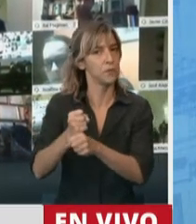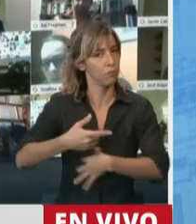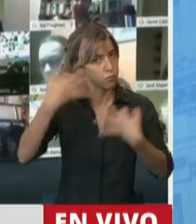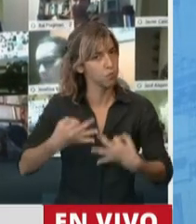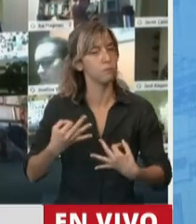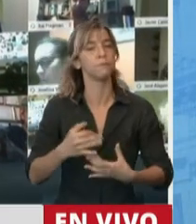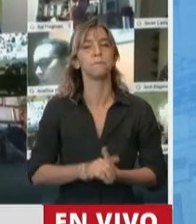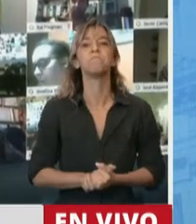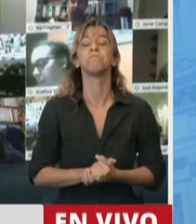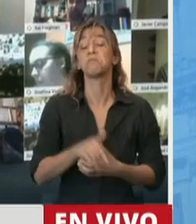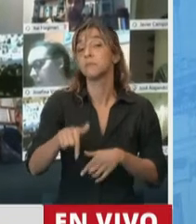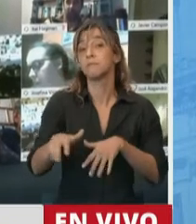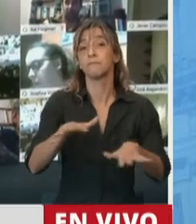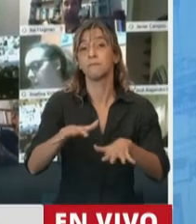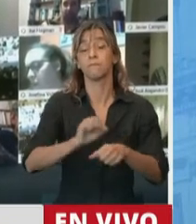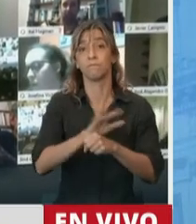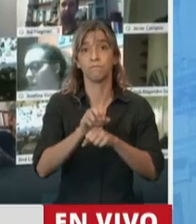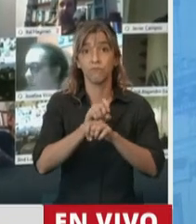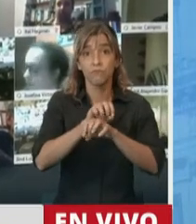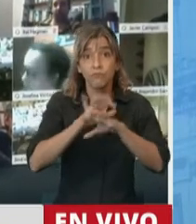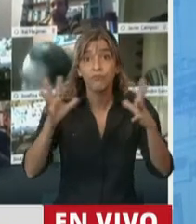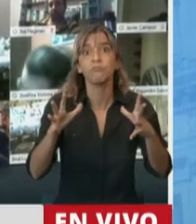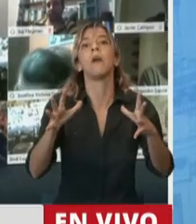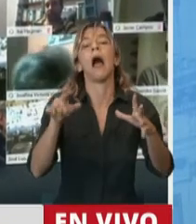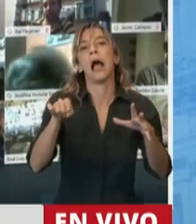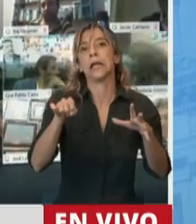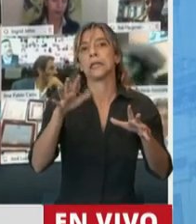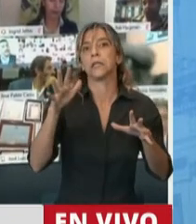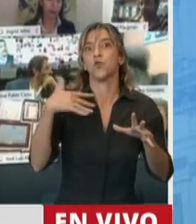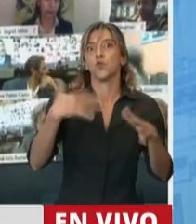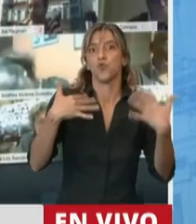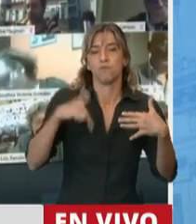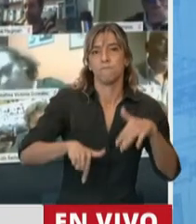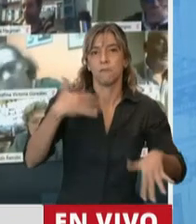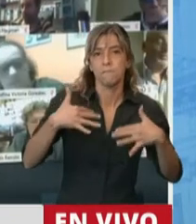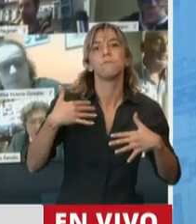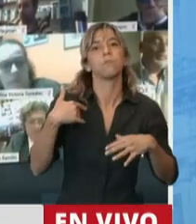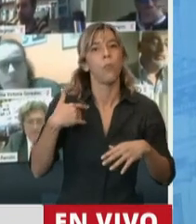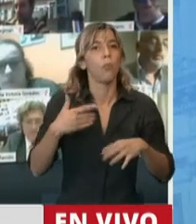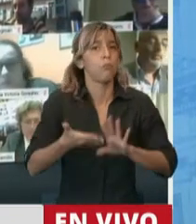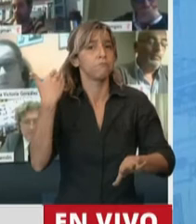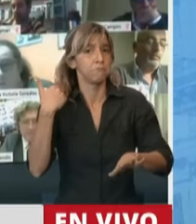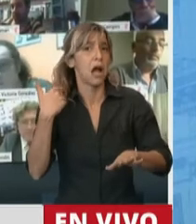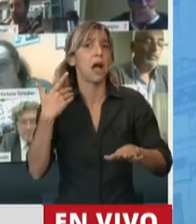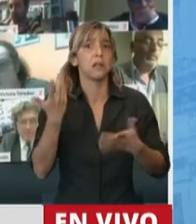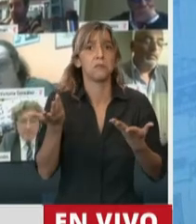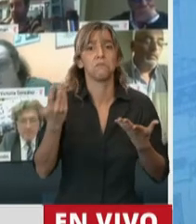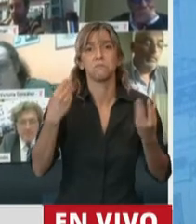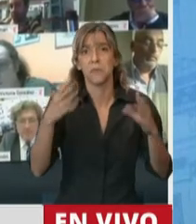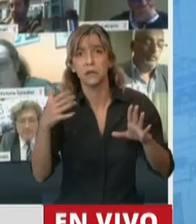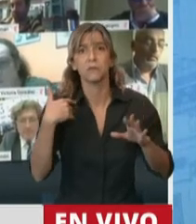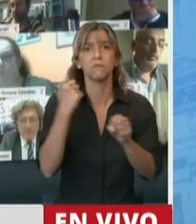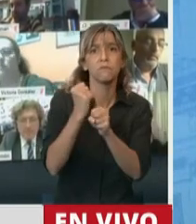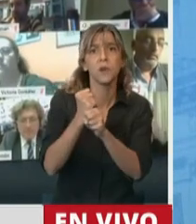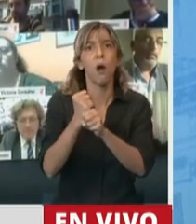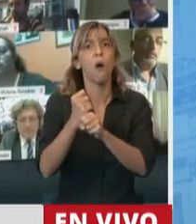cuarentena, lo que ha hecho que diversas actividades que podían ejercerse a distancia, fuera del establecimiento de la empresa y a través